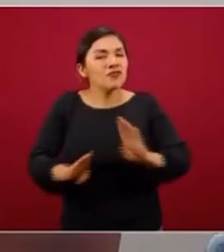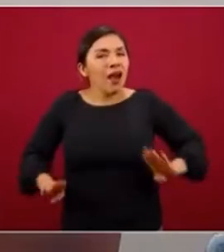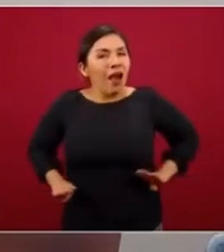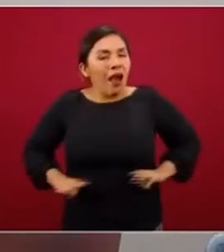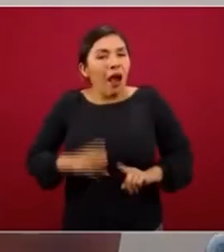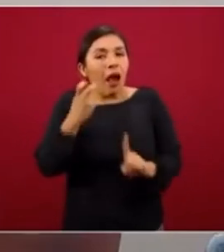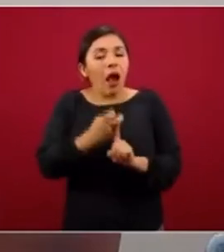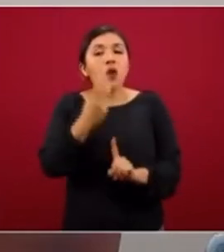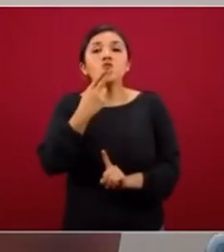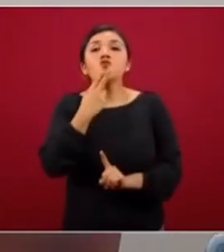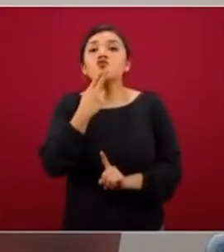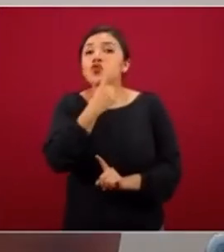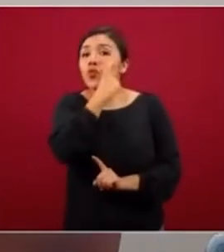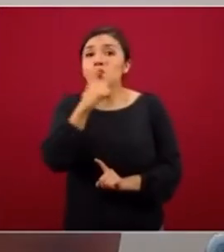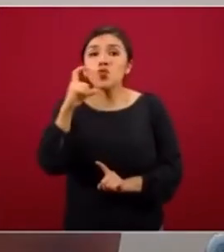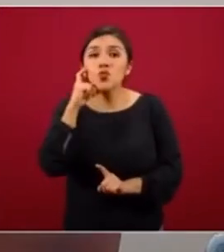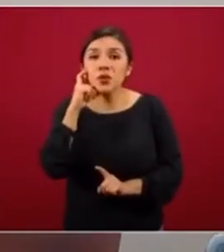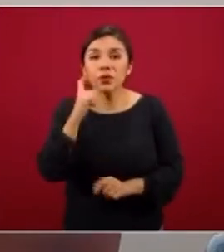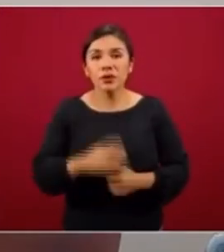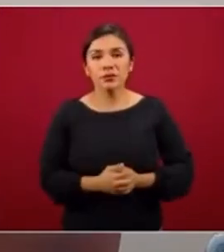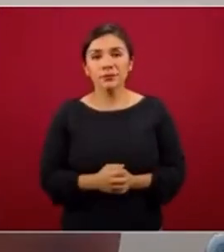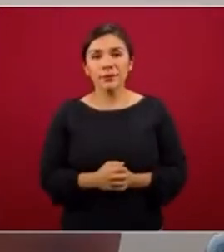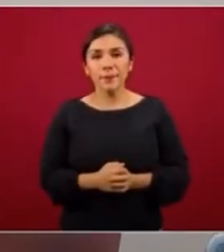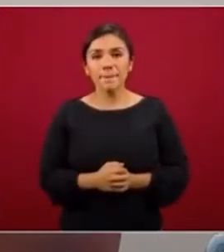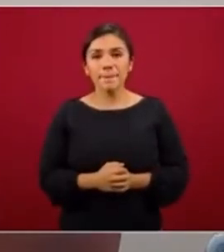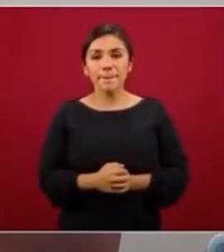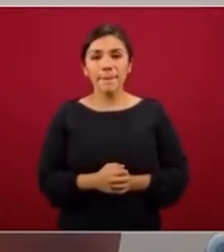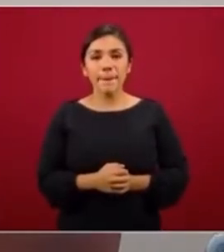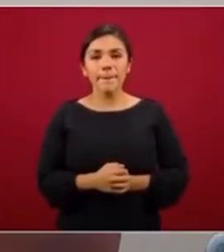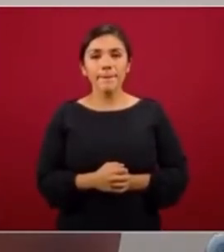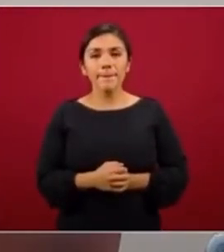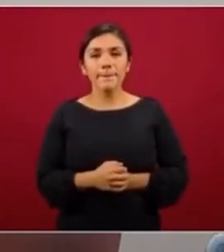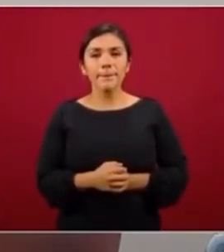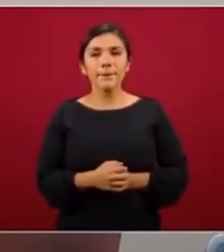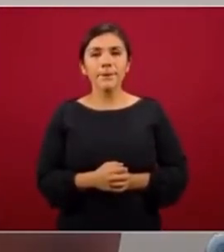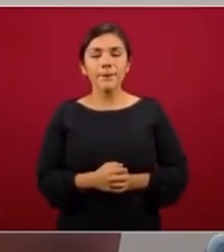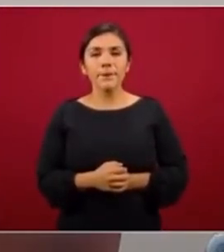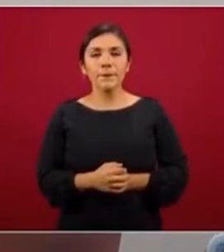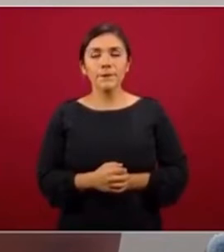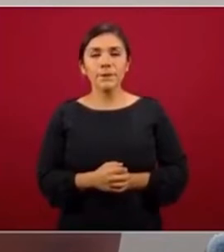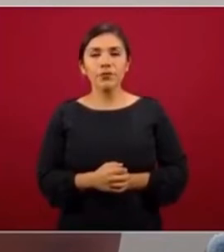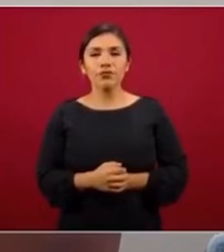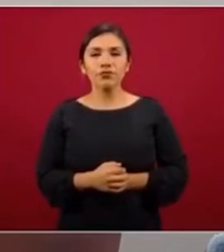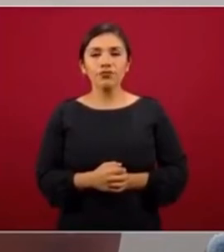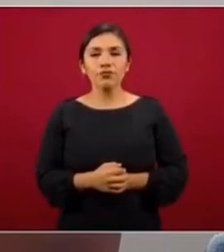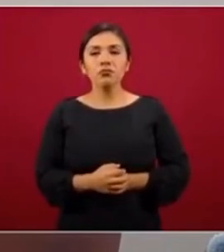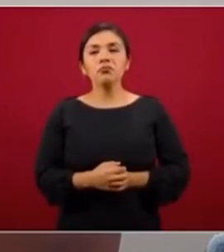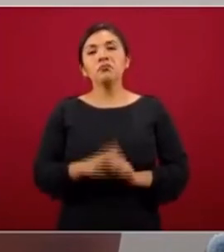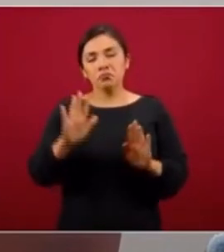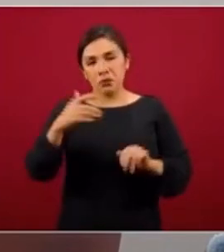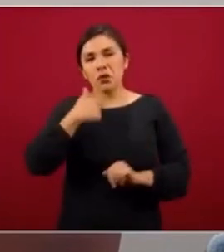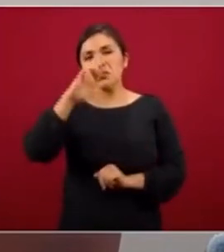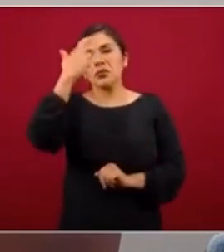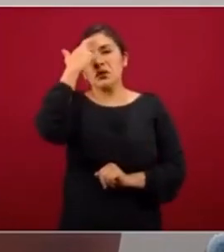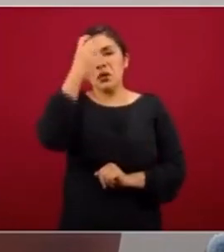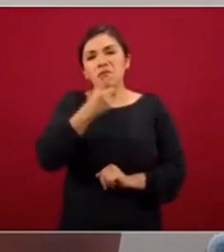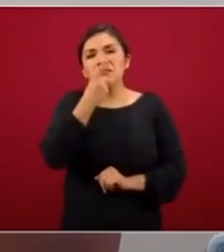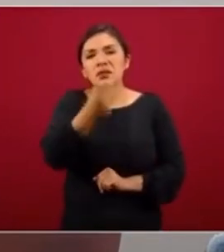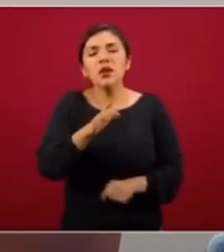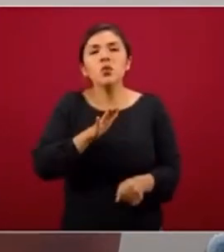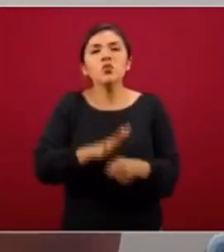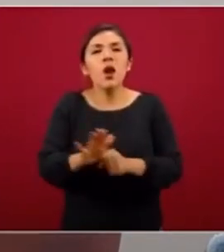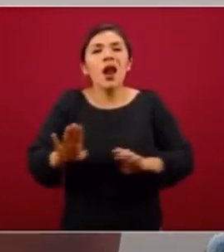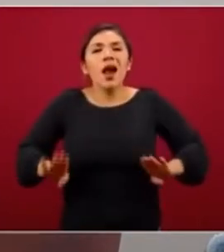que es el uso de cubrebocas. me pasas la siguiente, por favor. Dentro de estos, como recordatorio del tipo